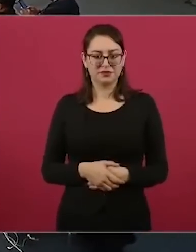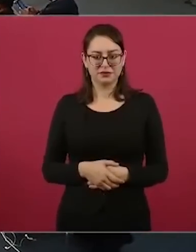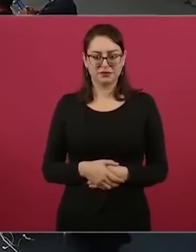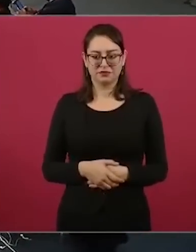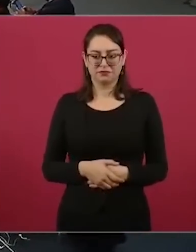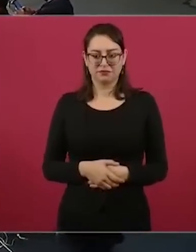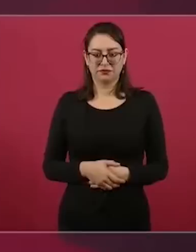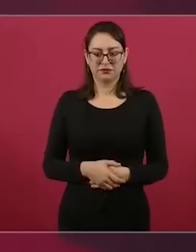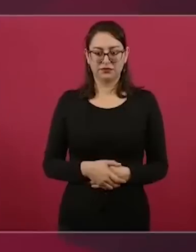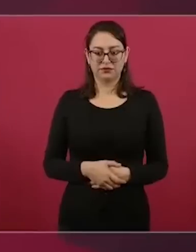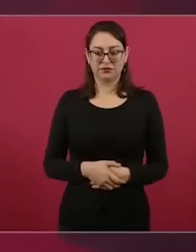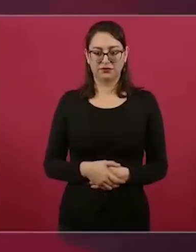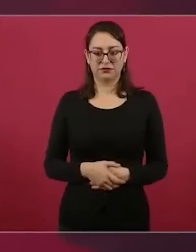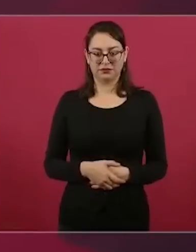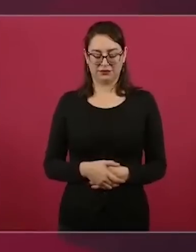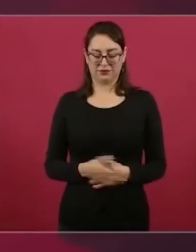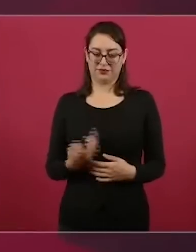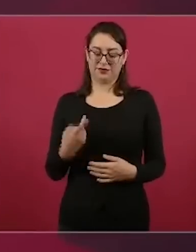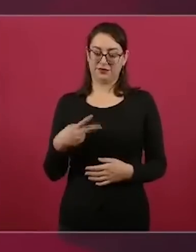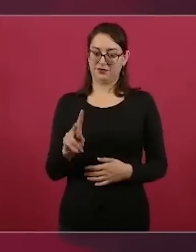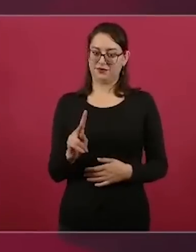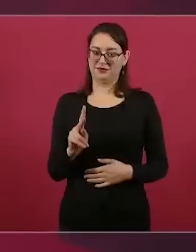lo que había antes,